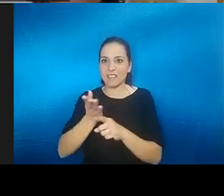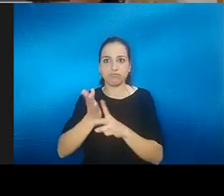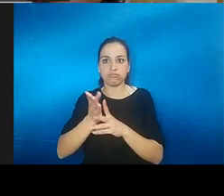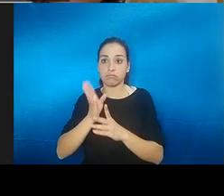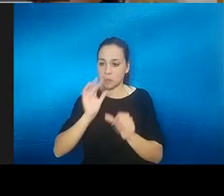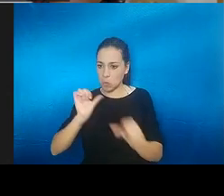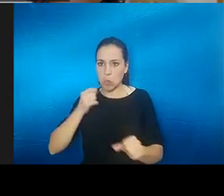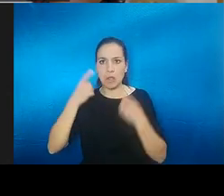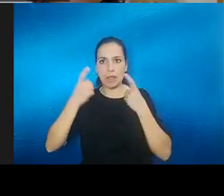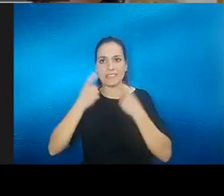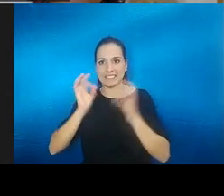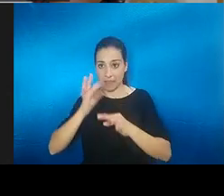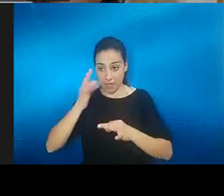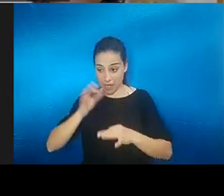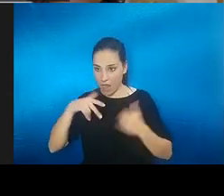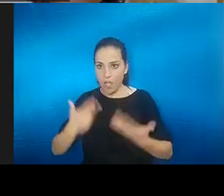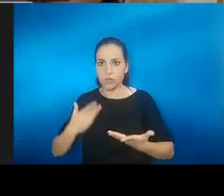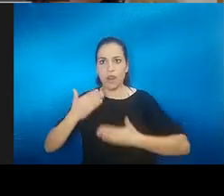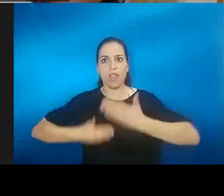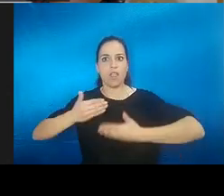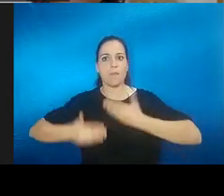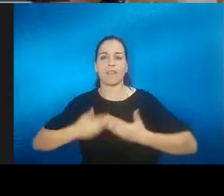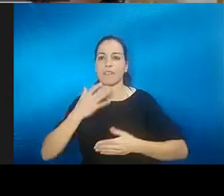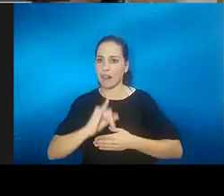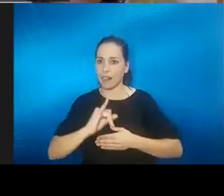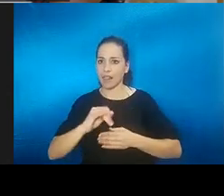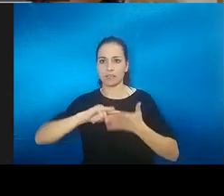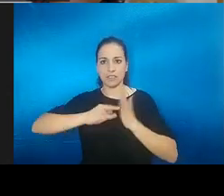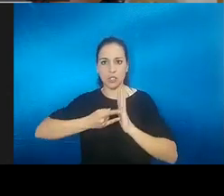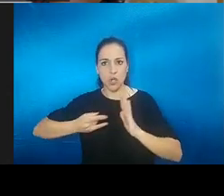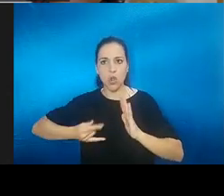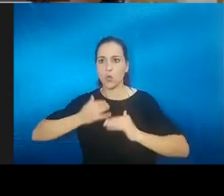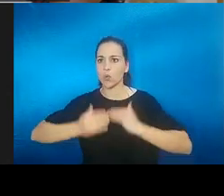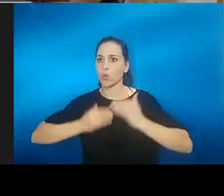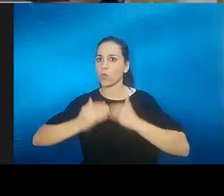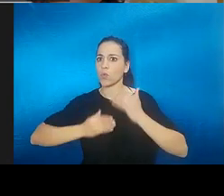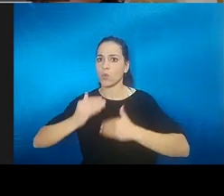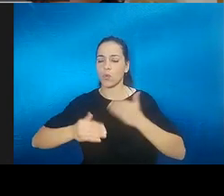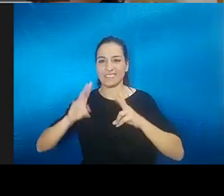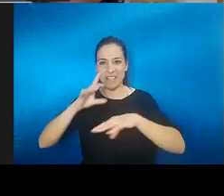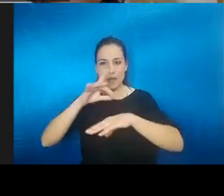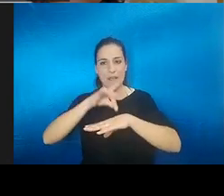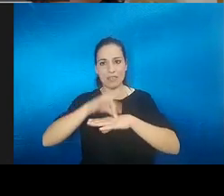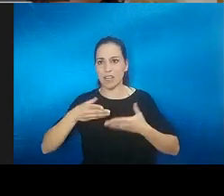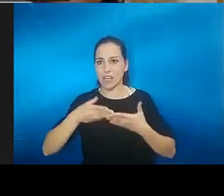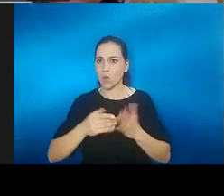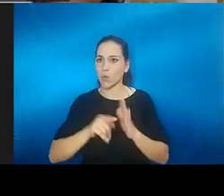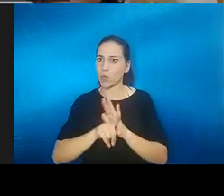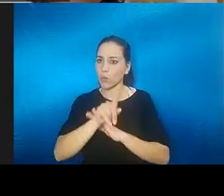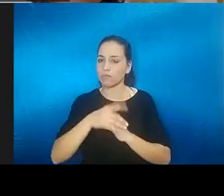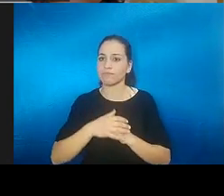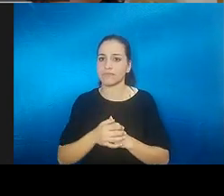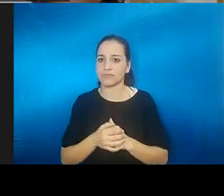o que hay muchos avances realmente la tecnología está avanzando y ayudando mucho en la medicina yo creo que hay